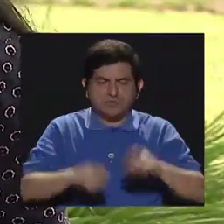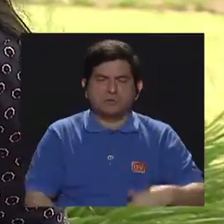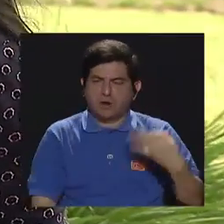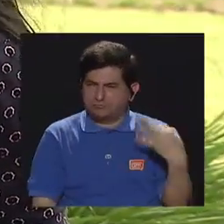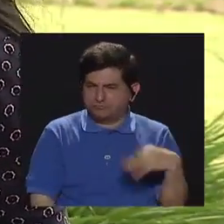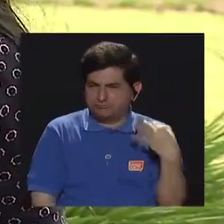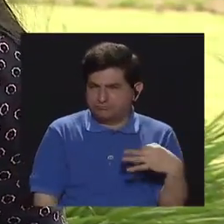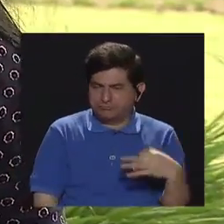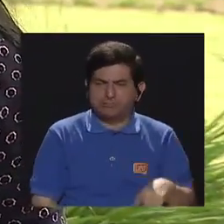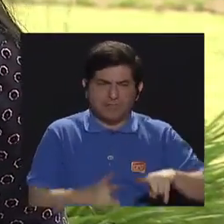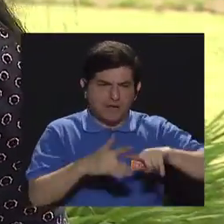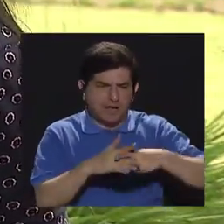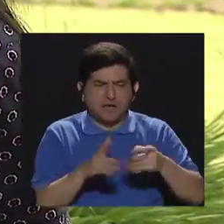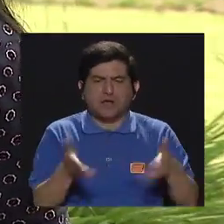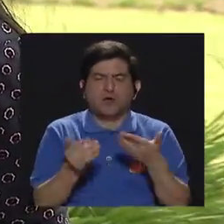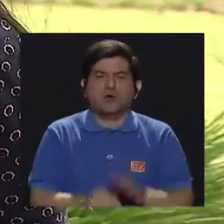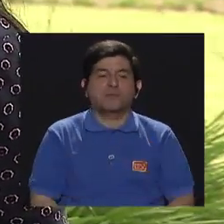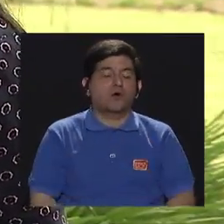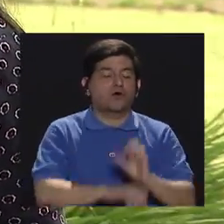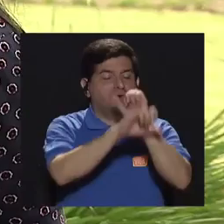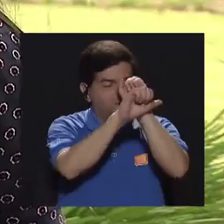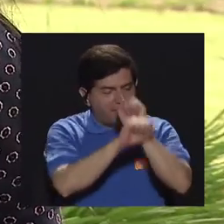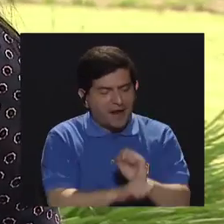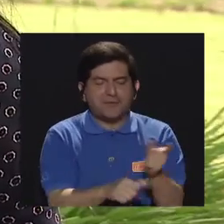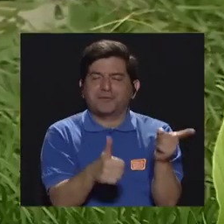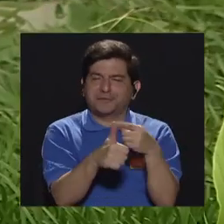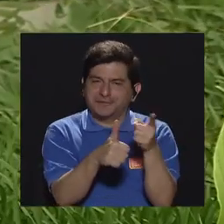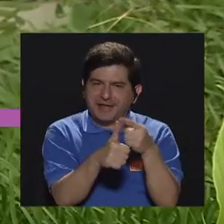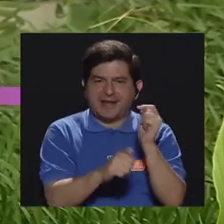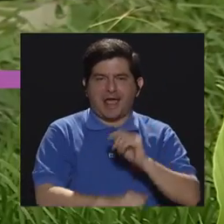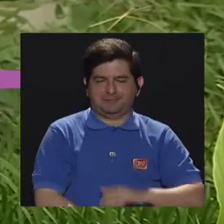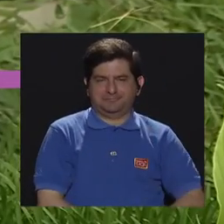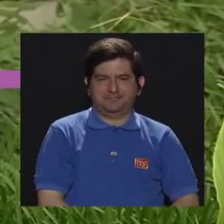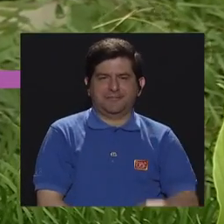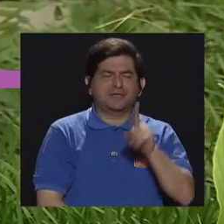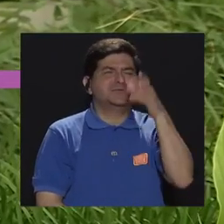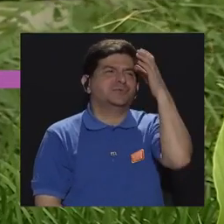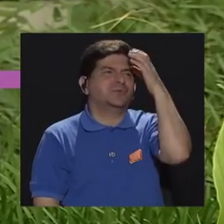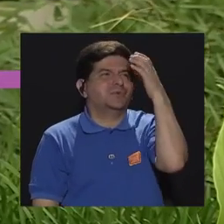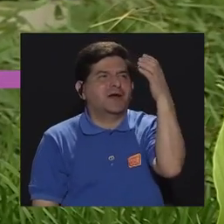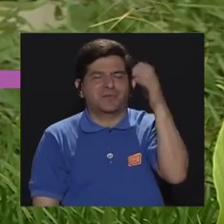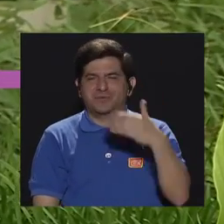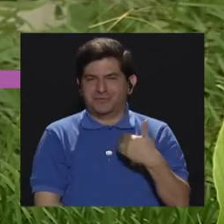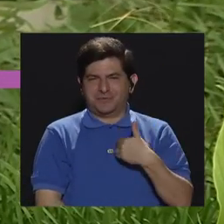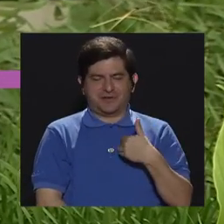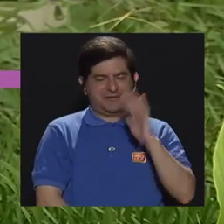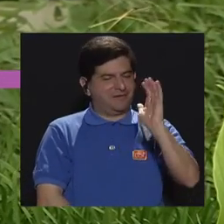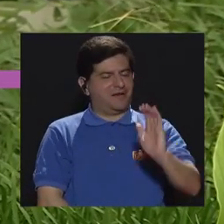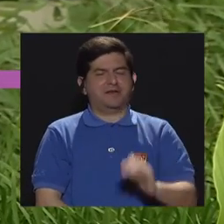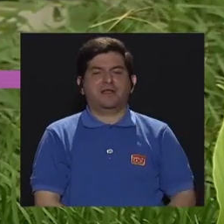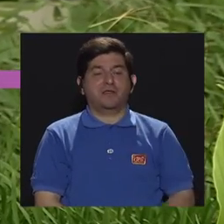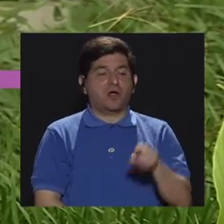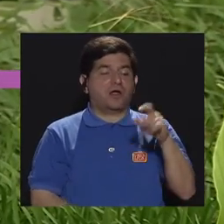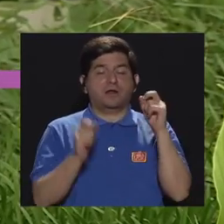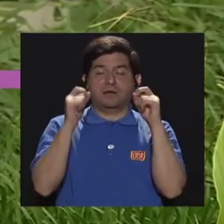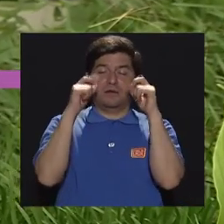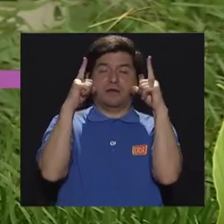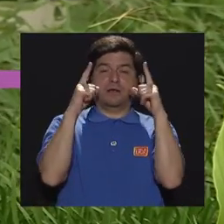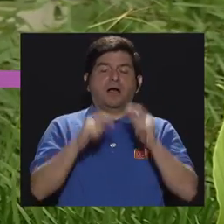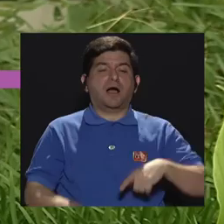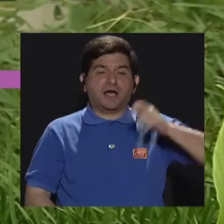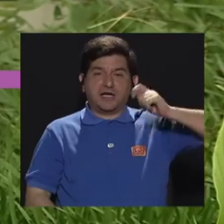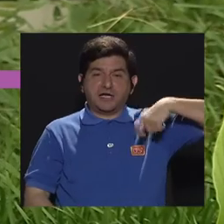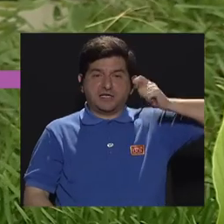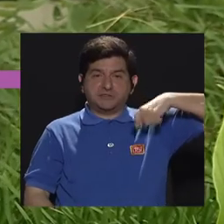más formal, ¿cómo inicio con eso? Criándole la rutina. Con esa rutina es como una cultura que el niño va a tener. Bueno, ¿cuándo se levanta? ¿Cuándo se